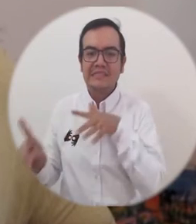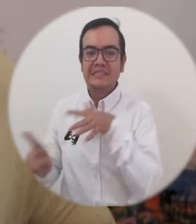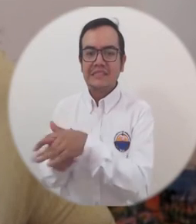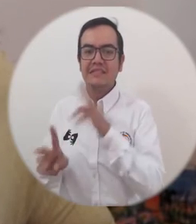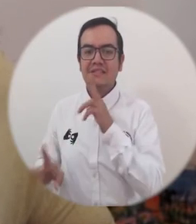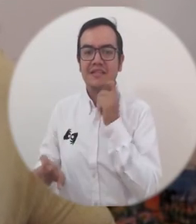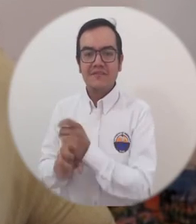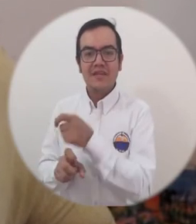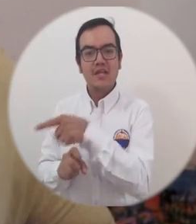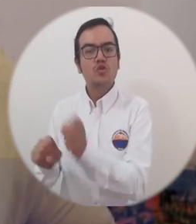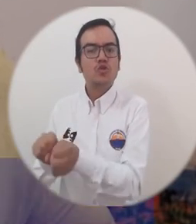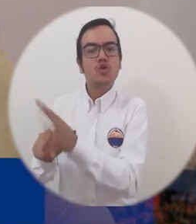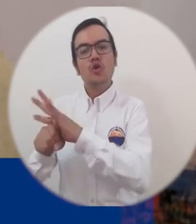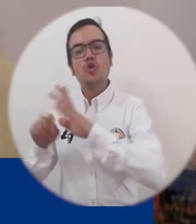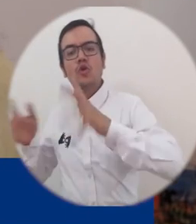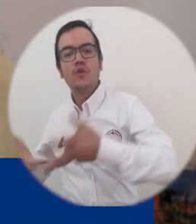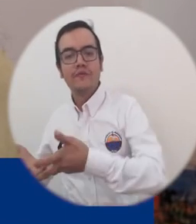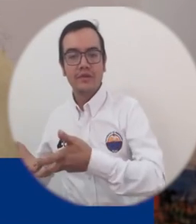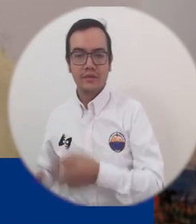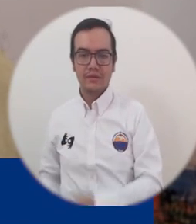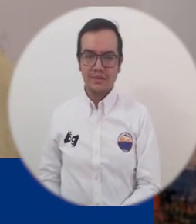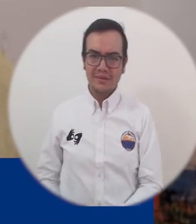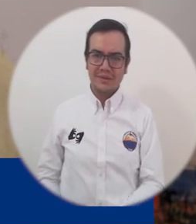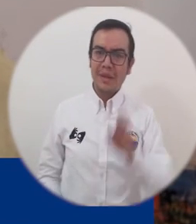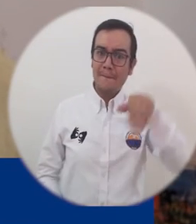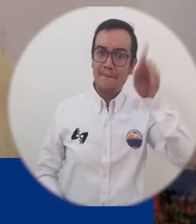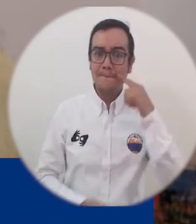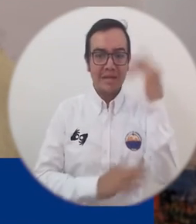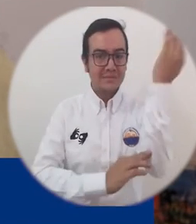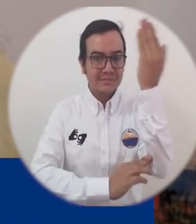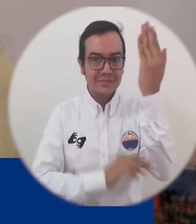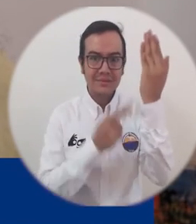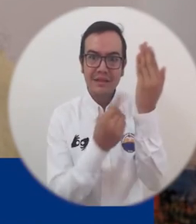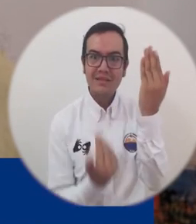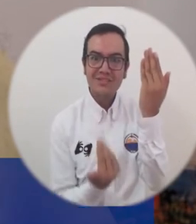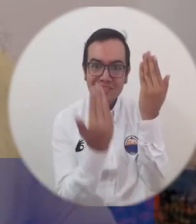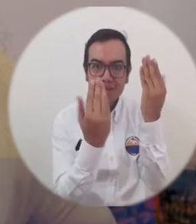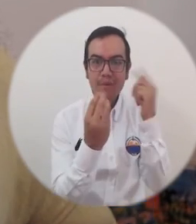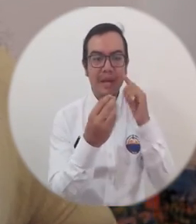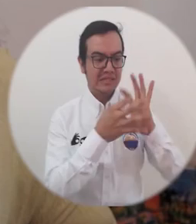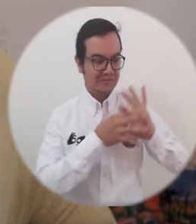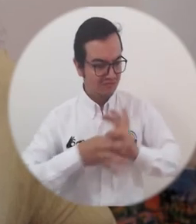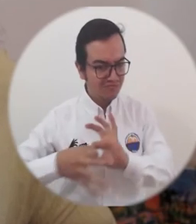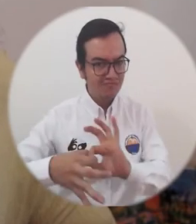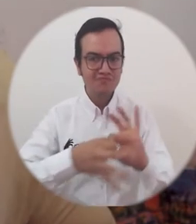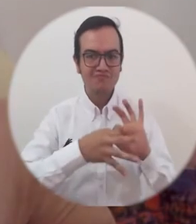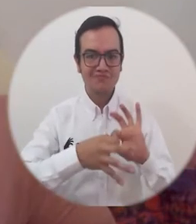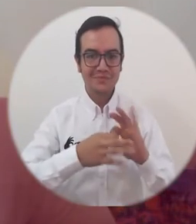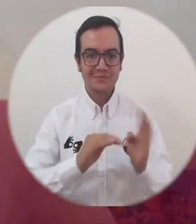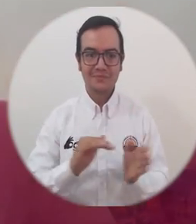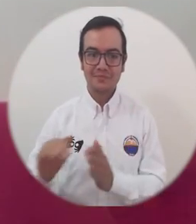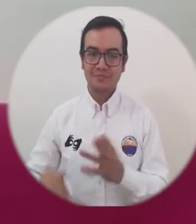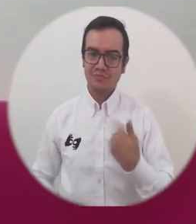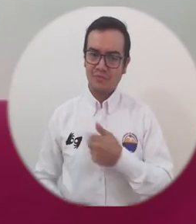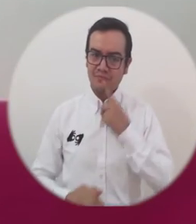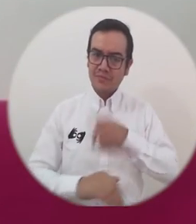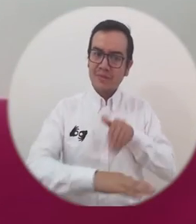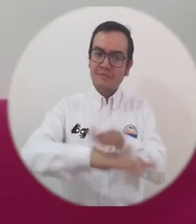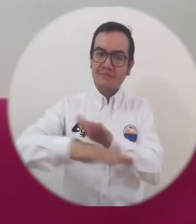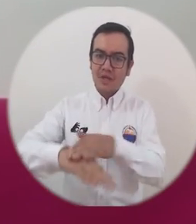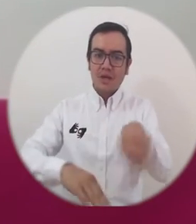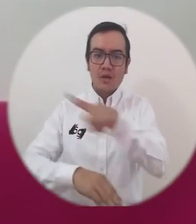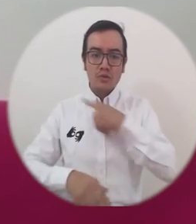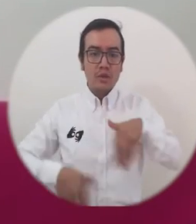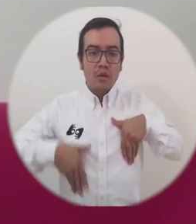pues, ¿qué mejor excusa que el cine, el arte, las historias, para crear esos lazos y seguir unidos? Los invitamos a que